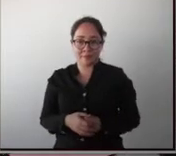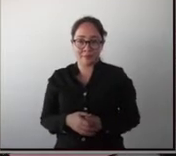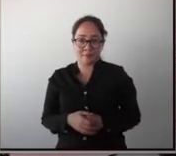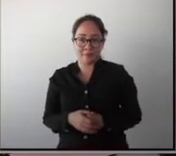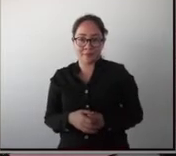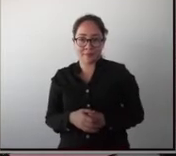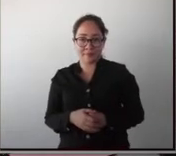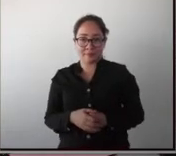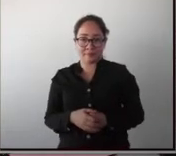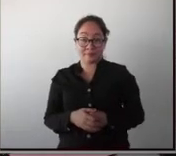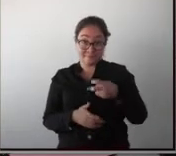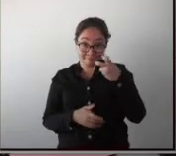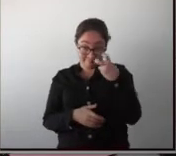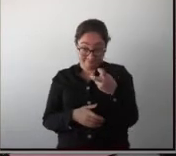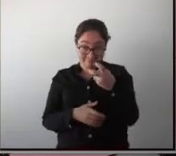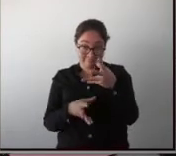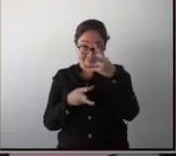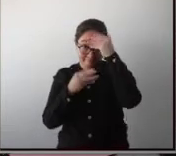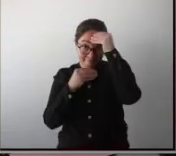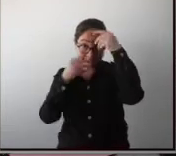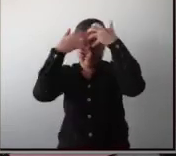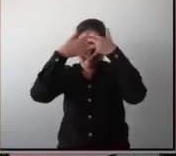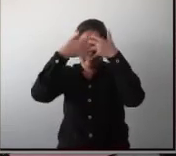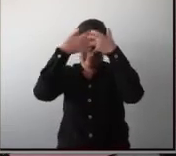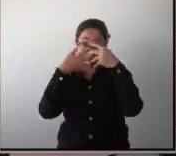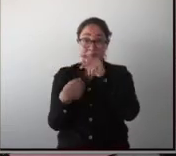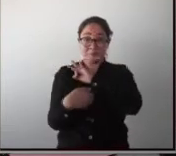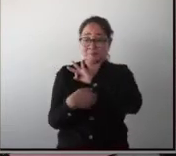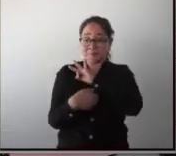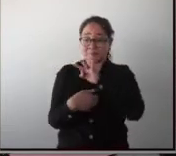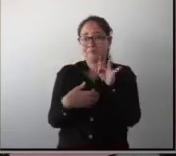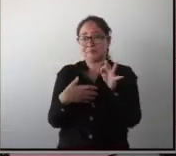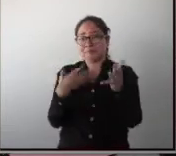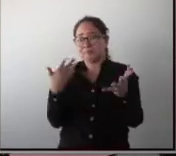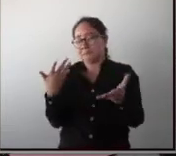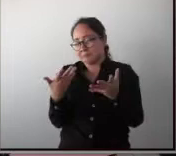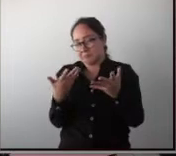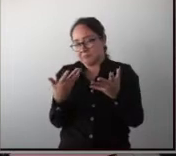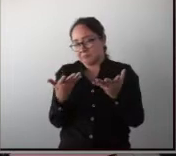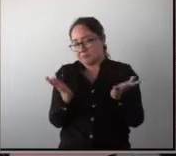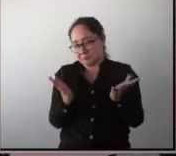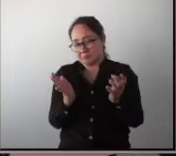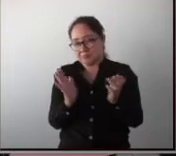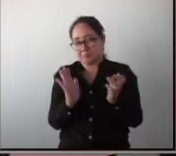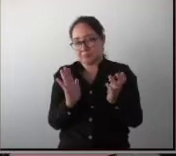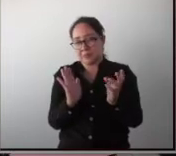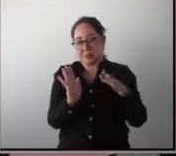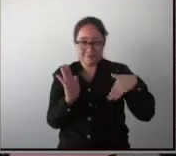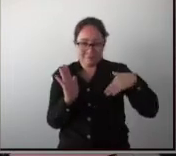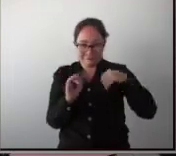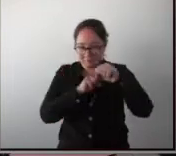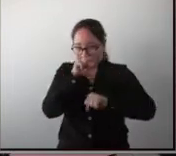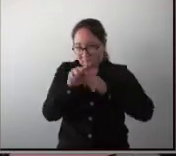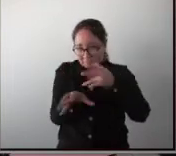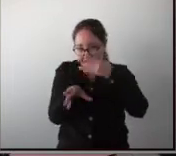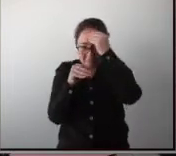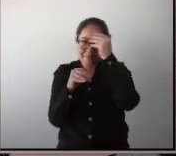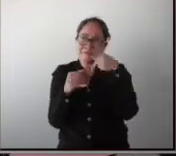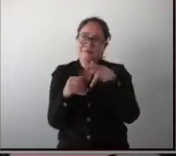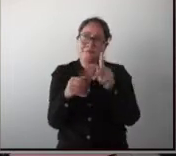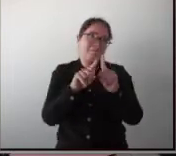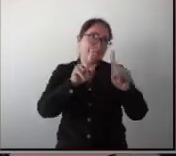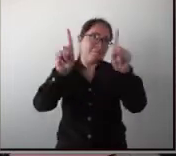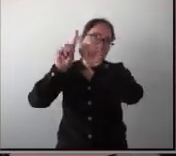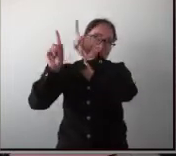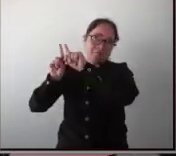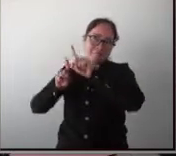Pero ese aprendizaje cerebral lo podemos llevar, puse el ejemplo de aprender a andar en bicicleta, pero lo podemos llevar a